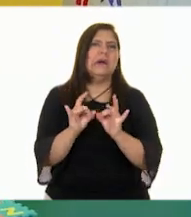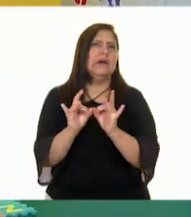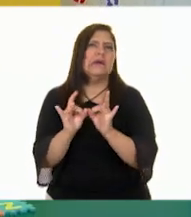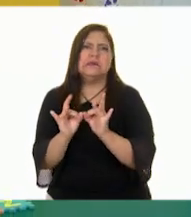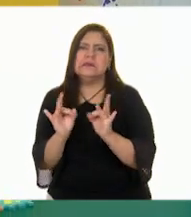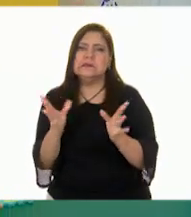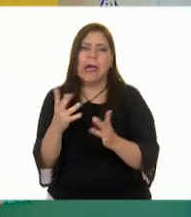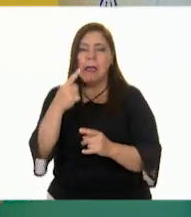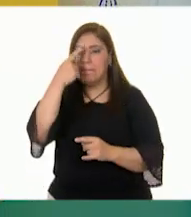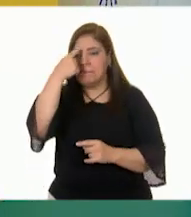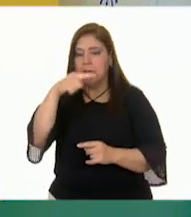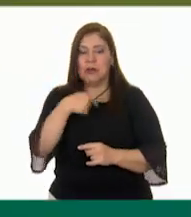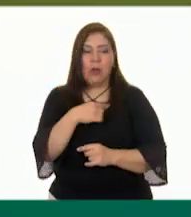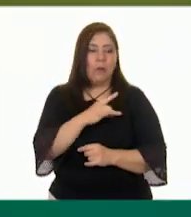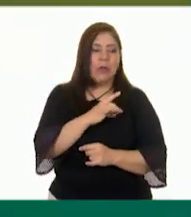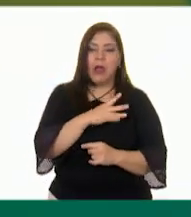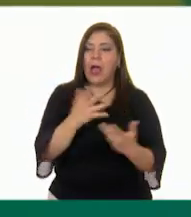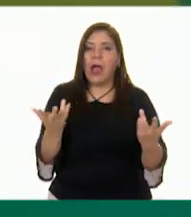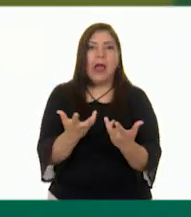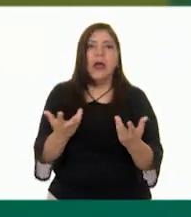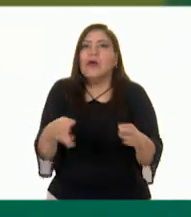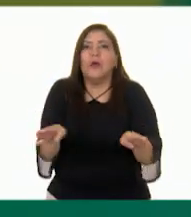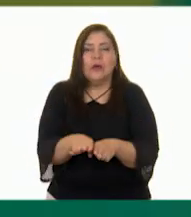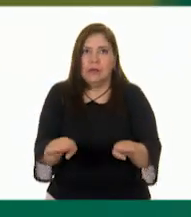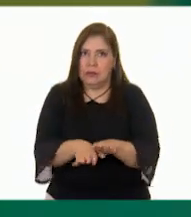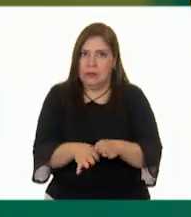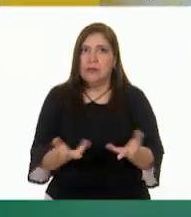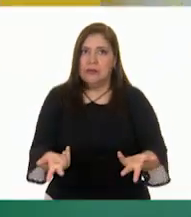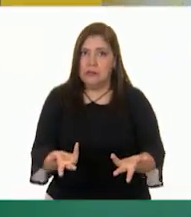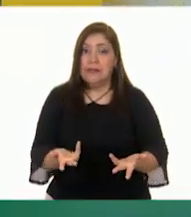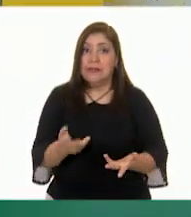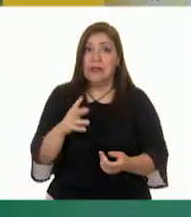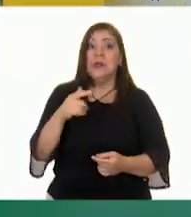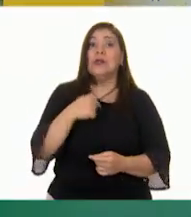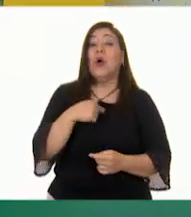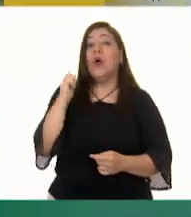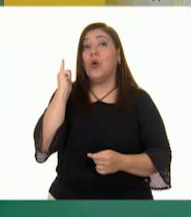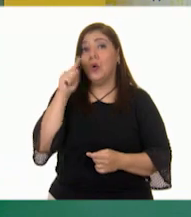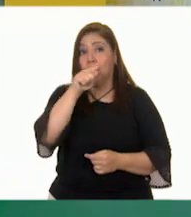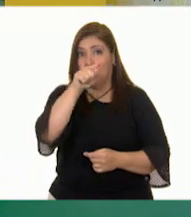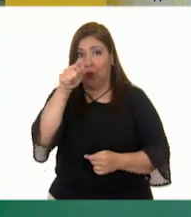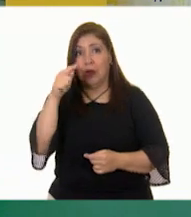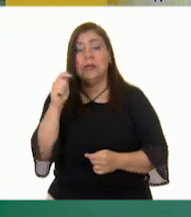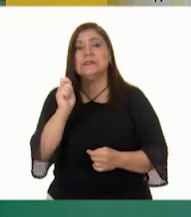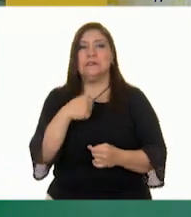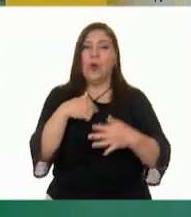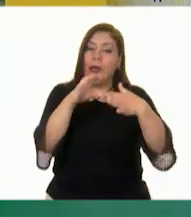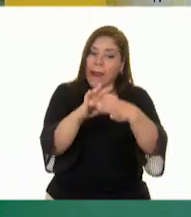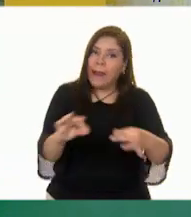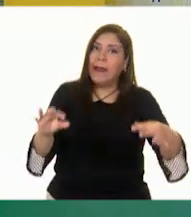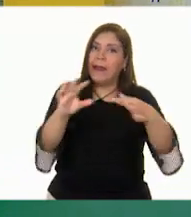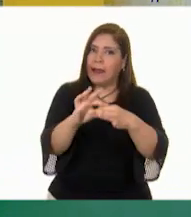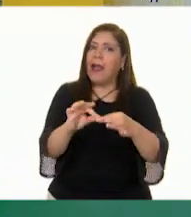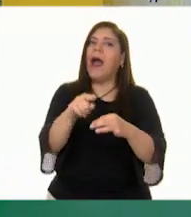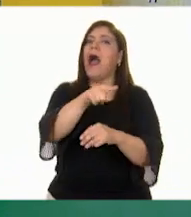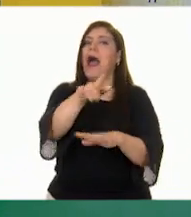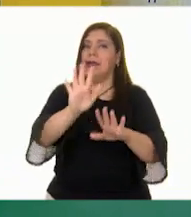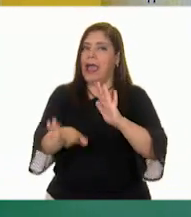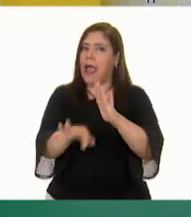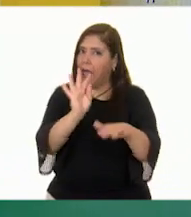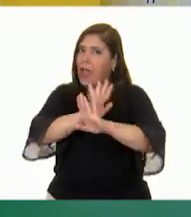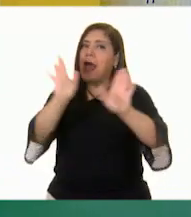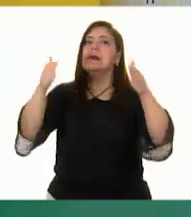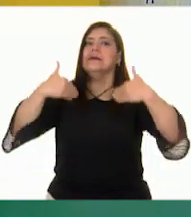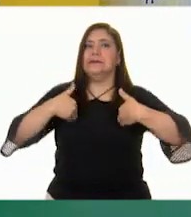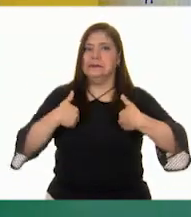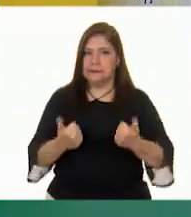forma de enfrentarlo. Espero que con esto que les acabo de explicar, haya quedado más claro